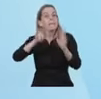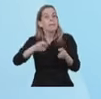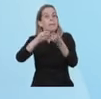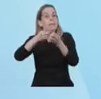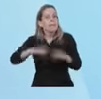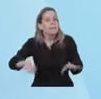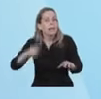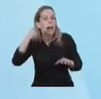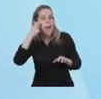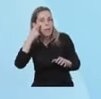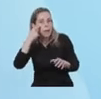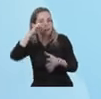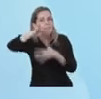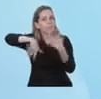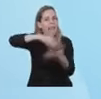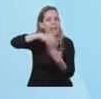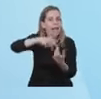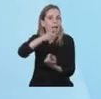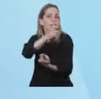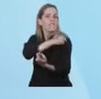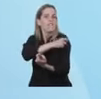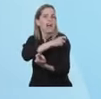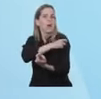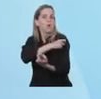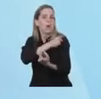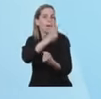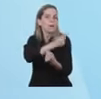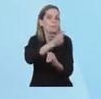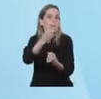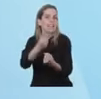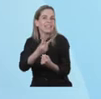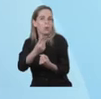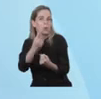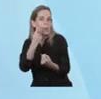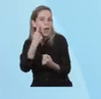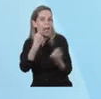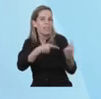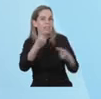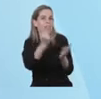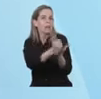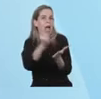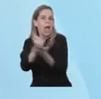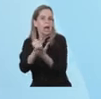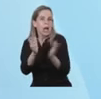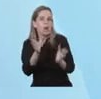que facilitará avanzar en las segundas dosis.